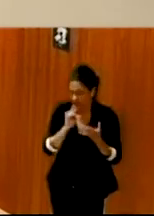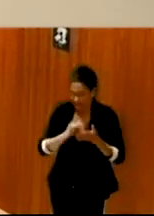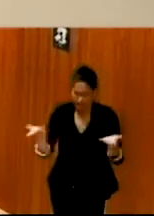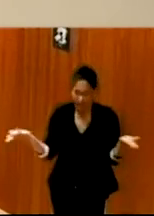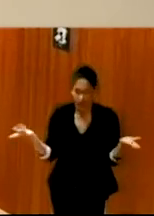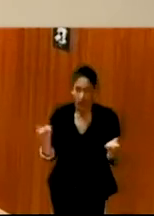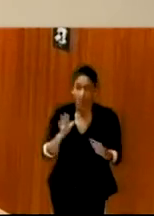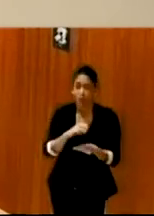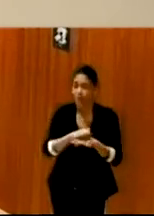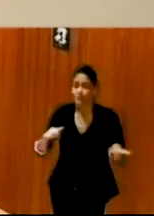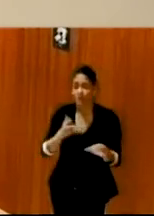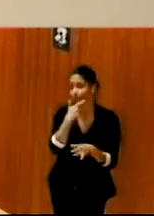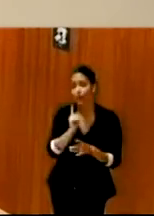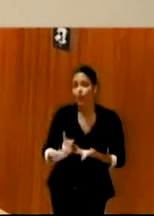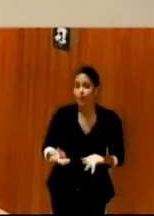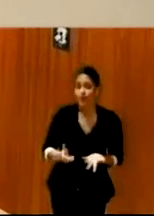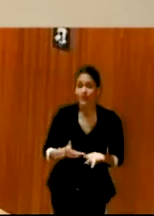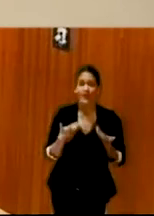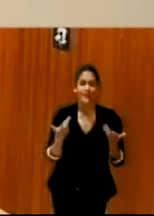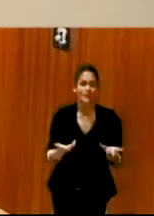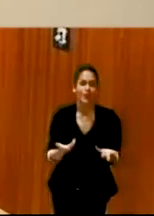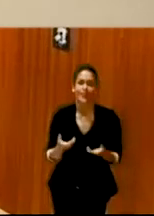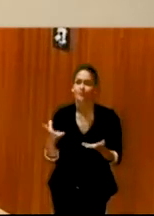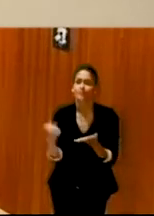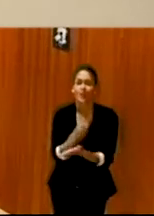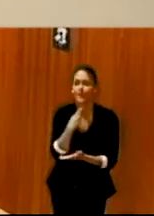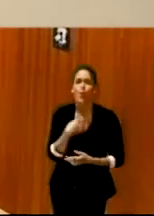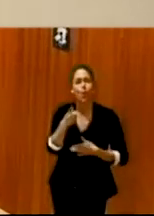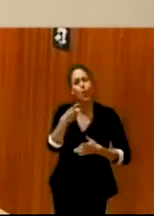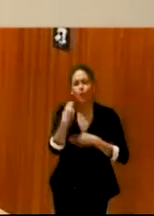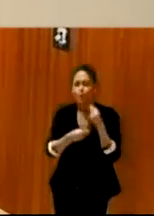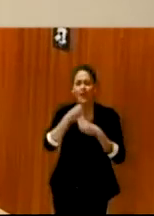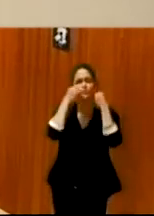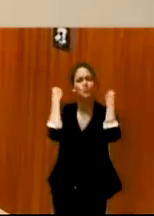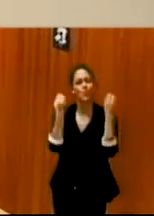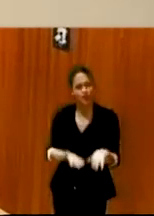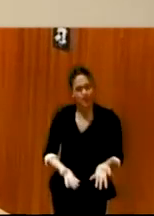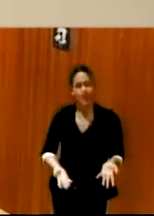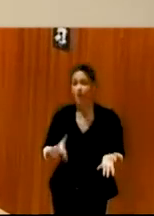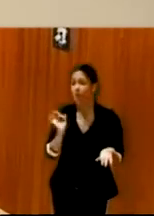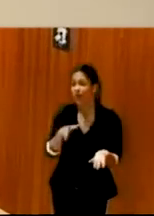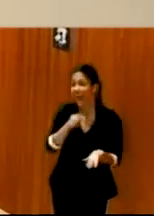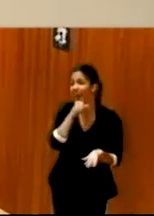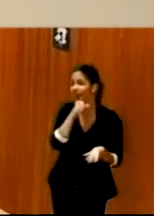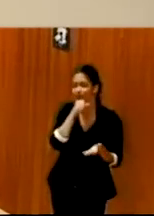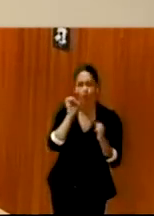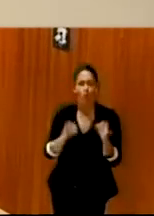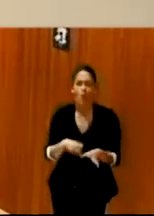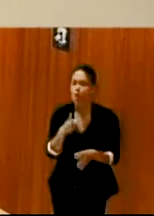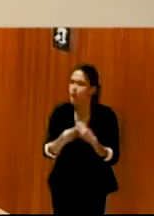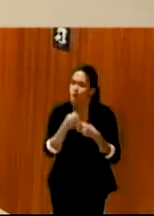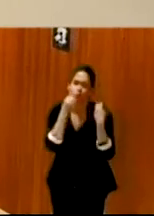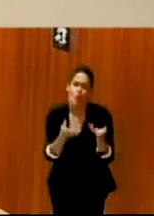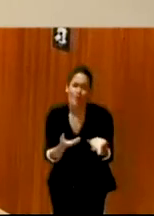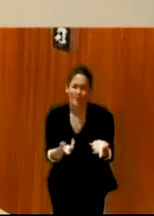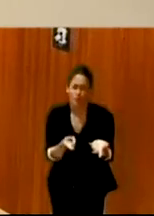conocen y entonces es como, qué bien lo has hecho, lo que decía yo de lo de la medición de la abuela. Ya, qué bien lo has hecho, cómo sabes que lo he hecho bien,